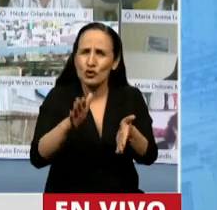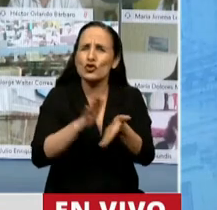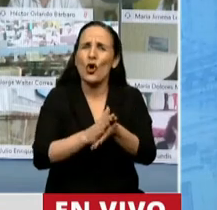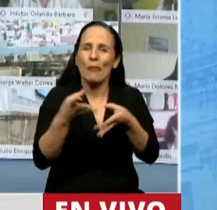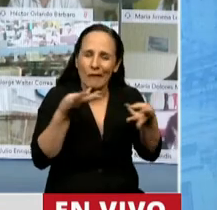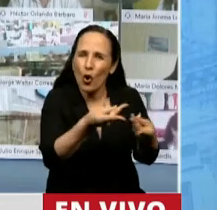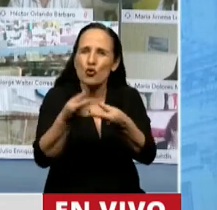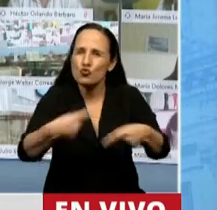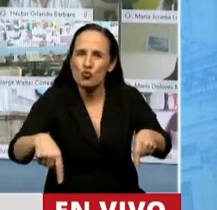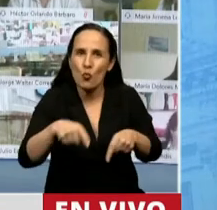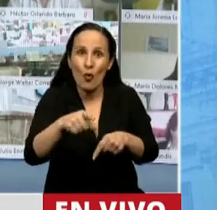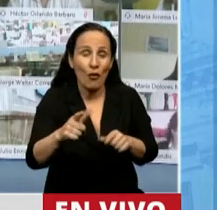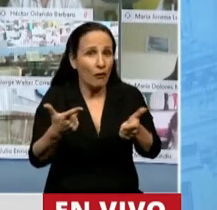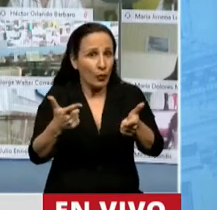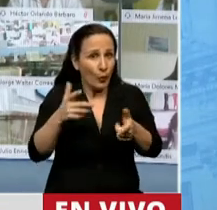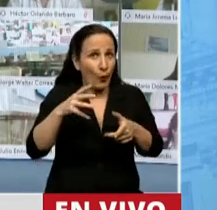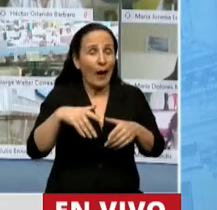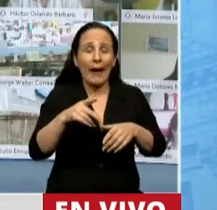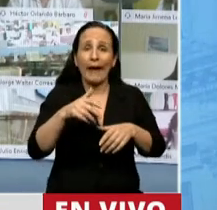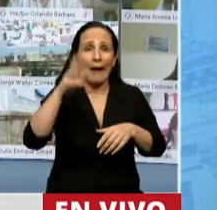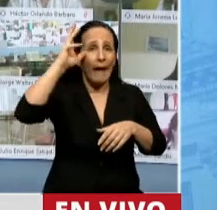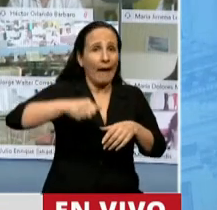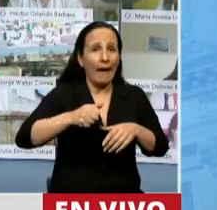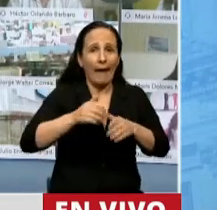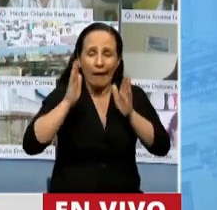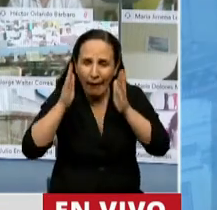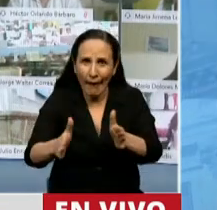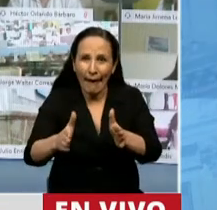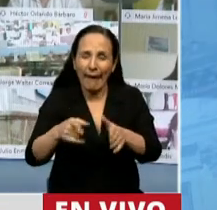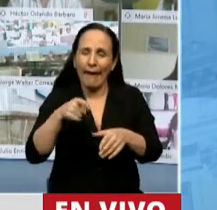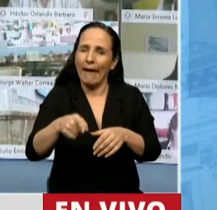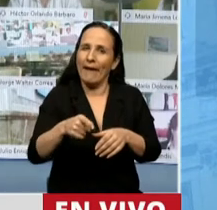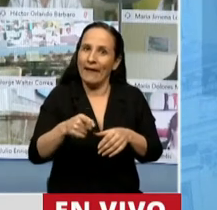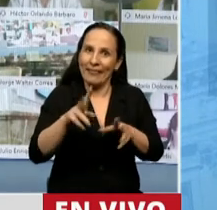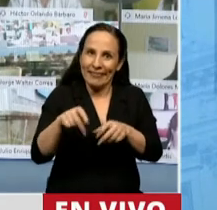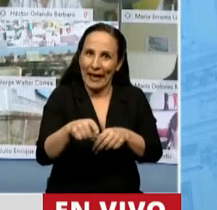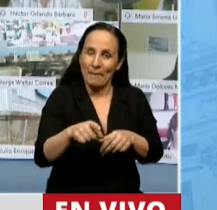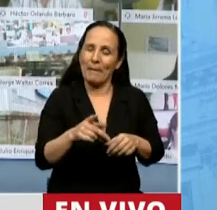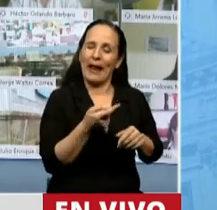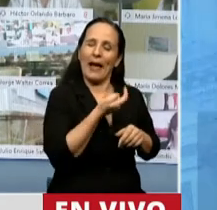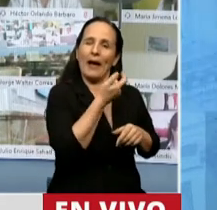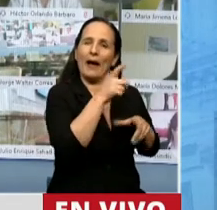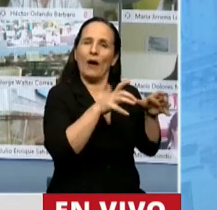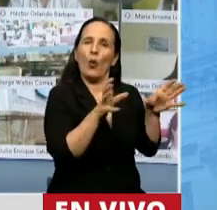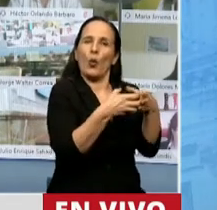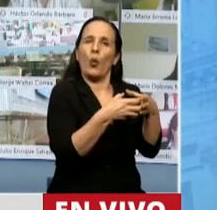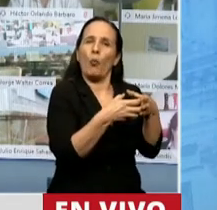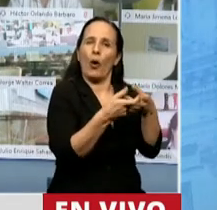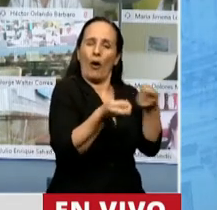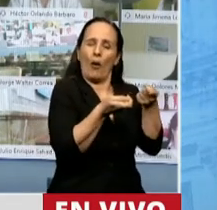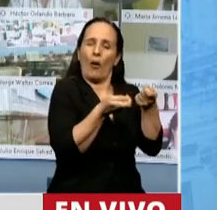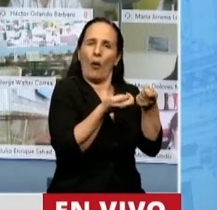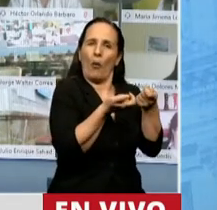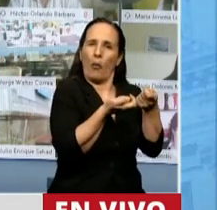que no hay manera de que exista un tribunal de defensa de la competencia para que el grupito de los grandes deje de apoderarse de las actividades económicas. Bueno,